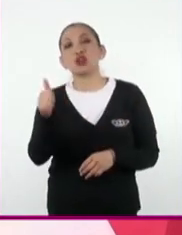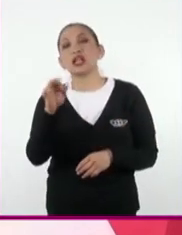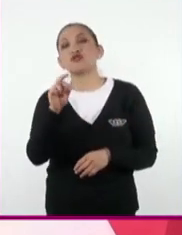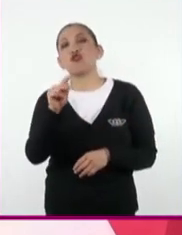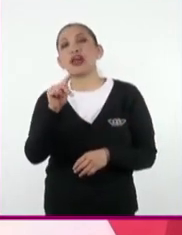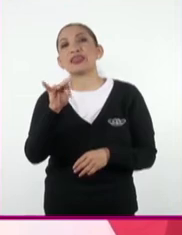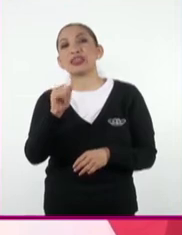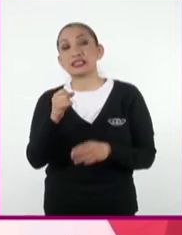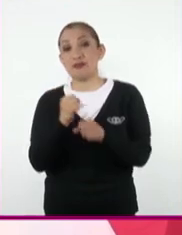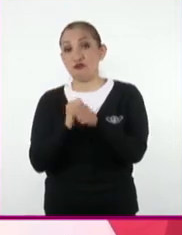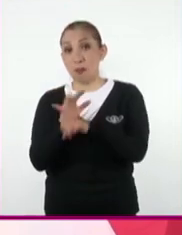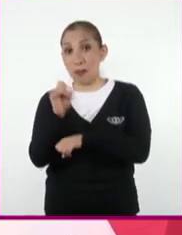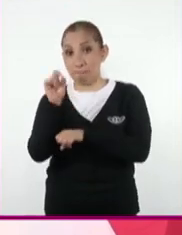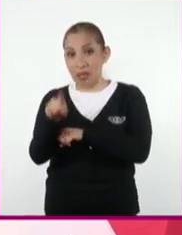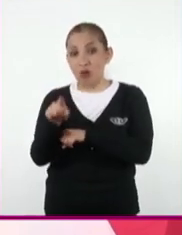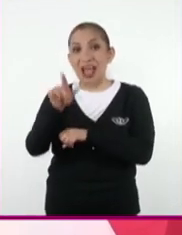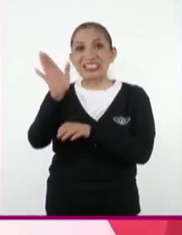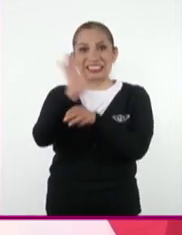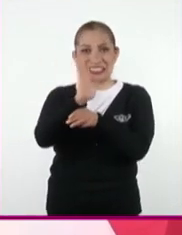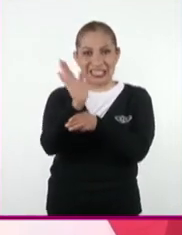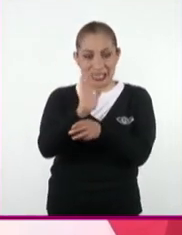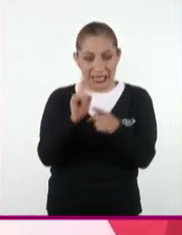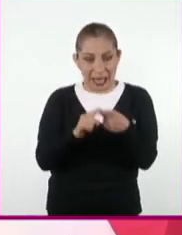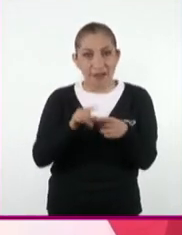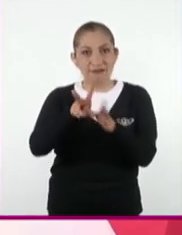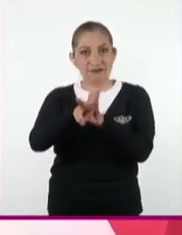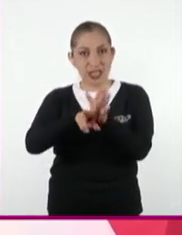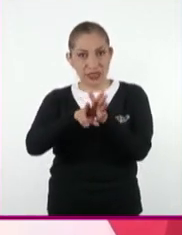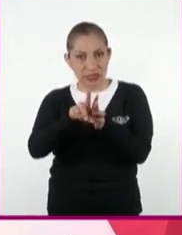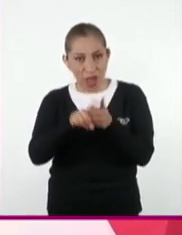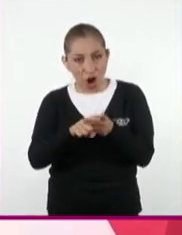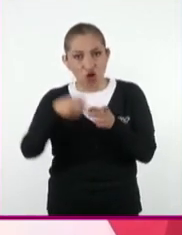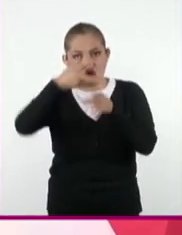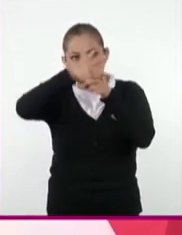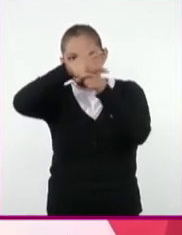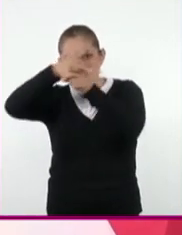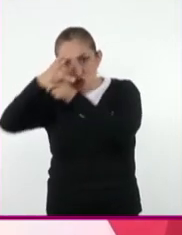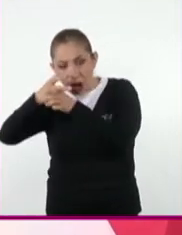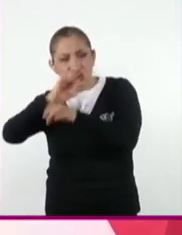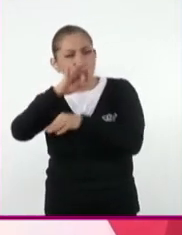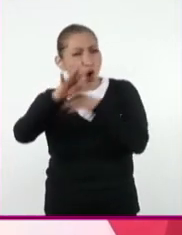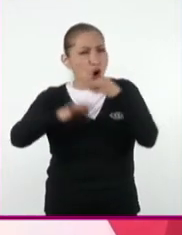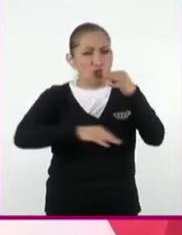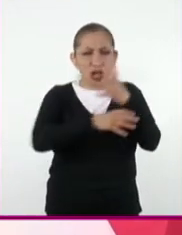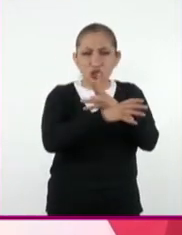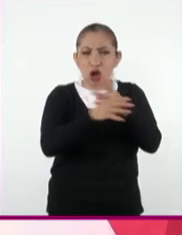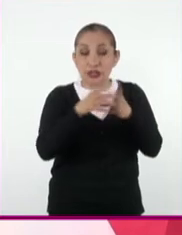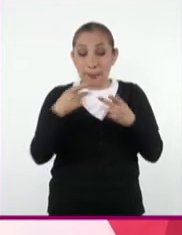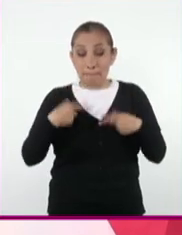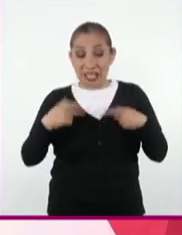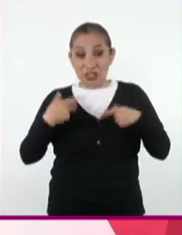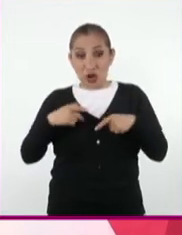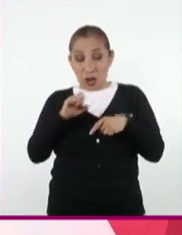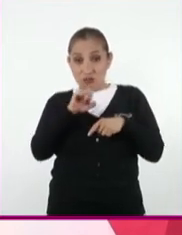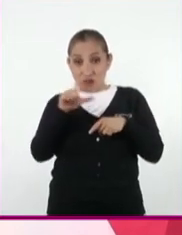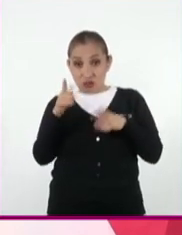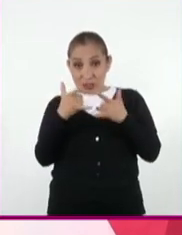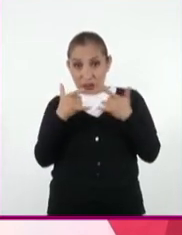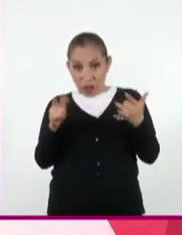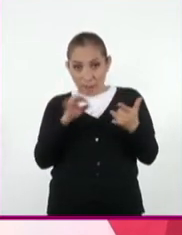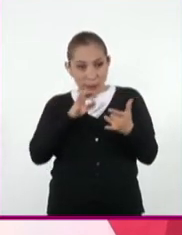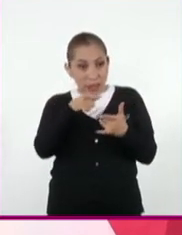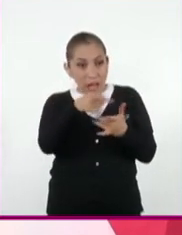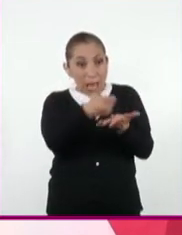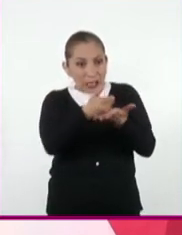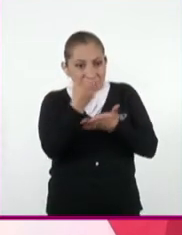fuentes de información son el cine, los videos, grabaciones y todo aquello que el historiador observe que le